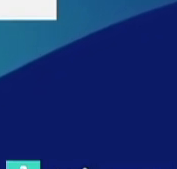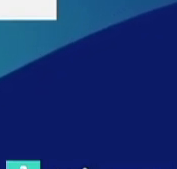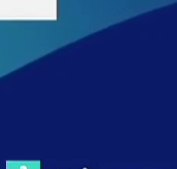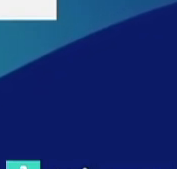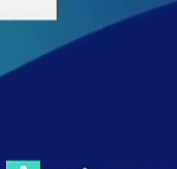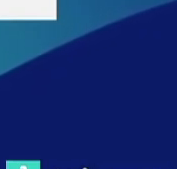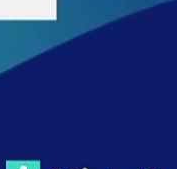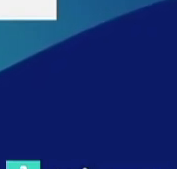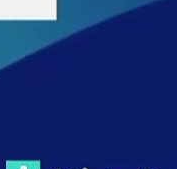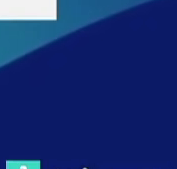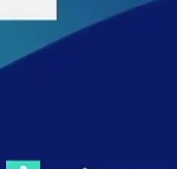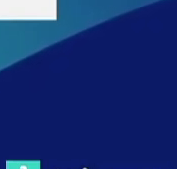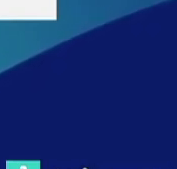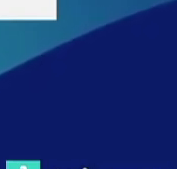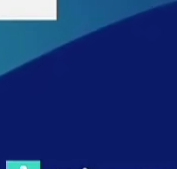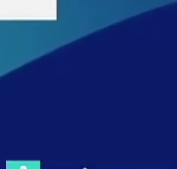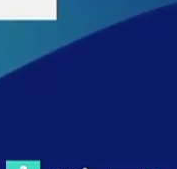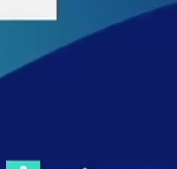El Clima